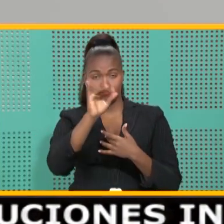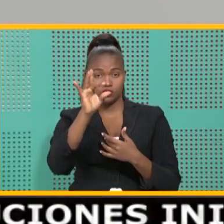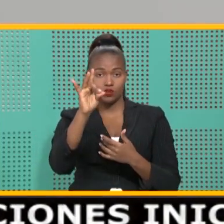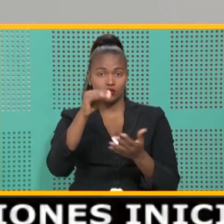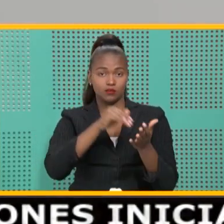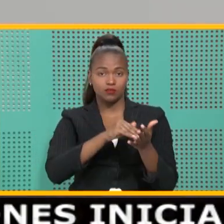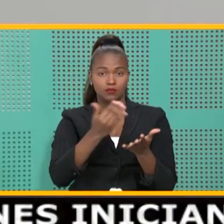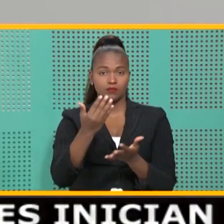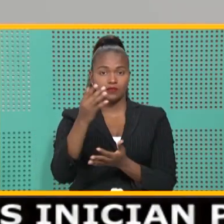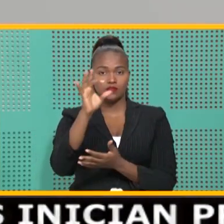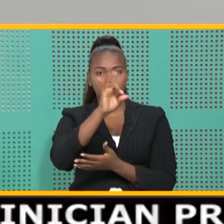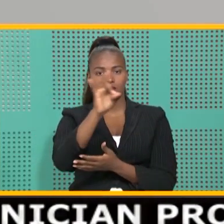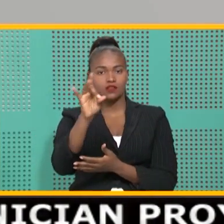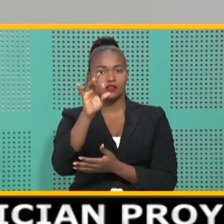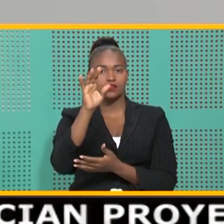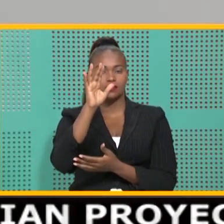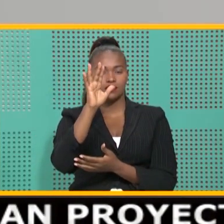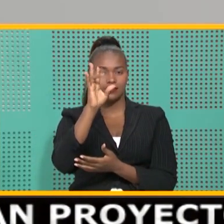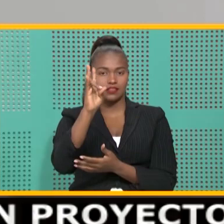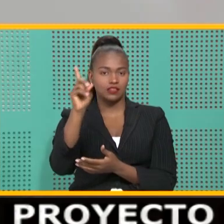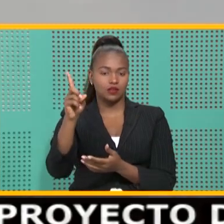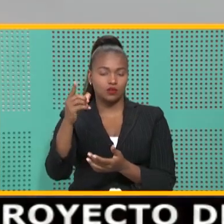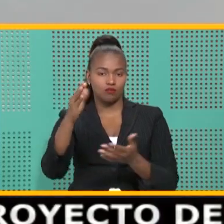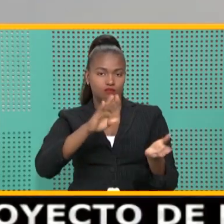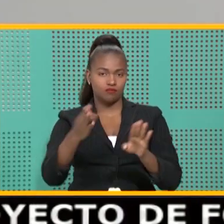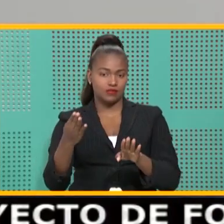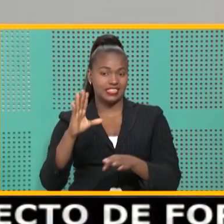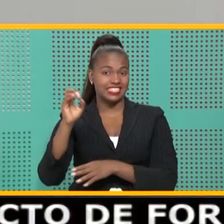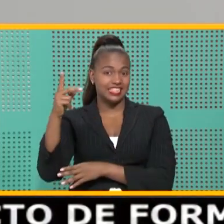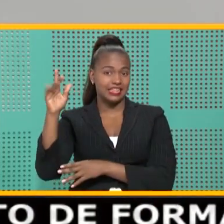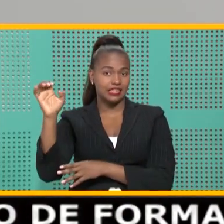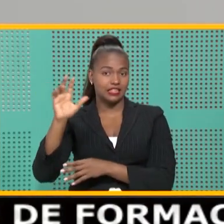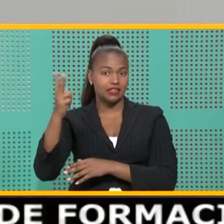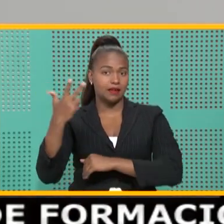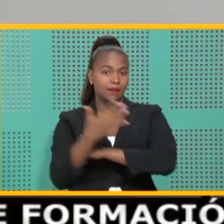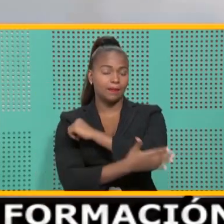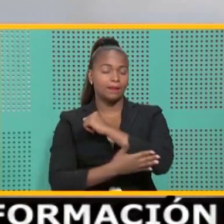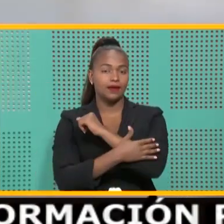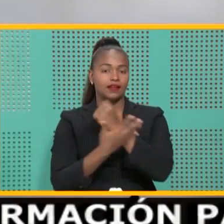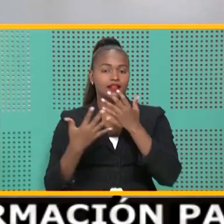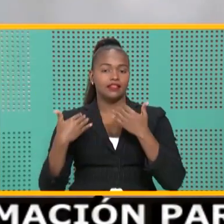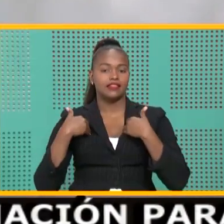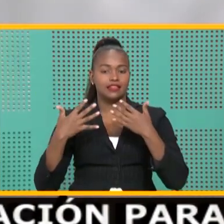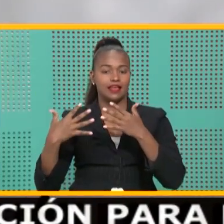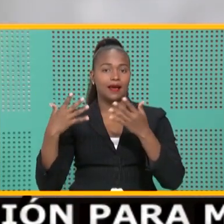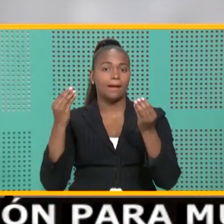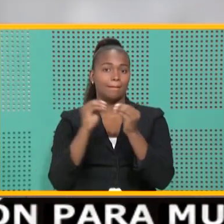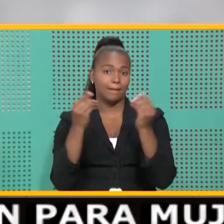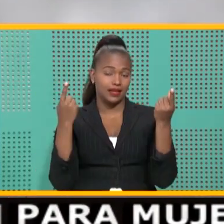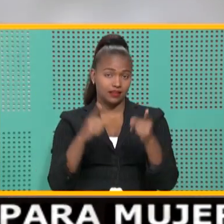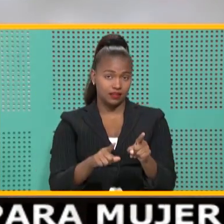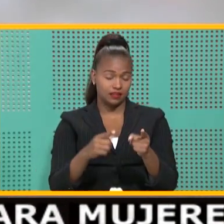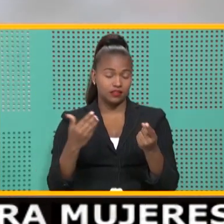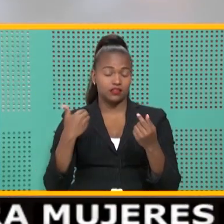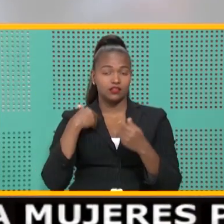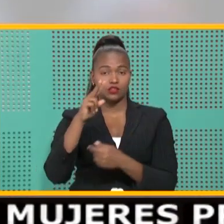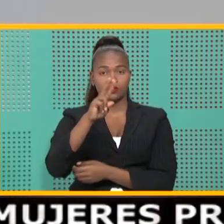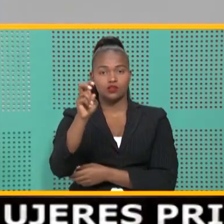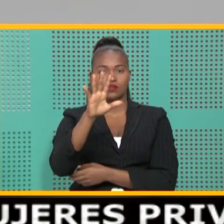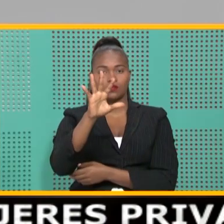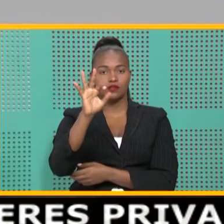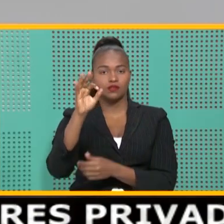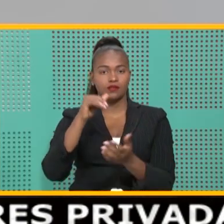.761 decesos. Chile es el tercer país de Latinoamérica con más casos, con 259